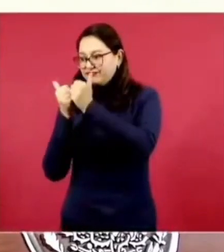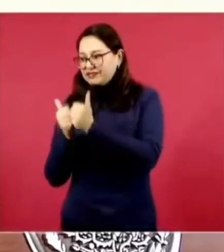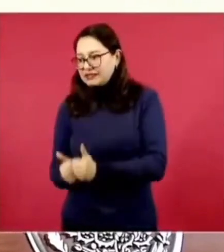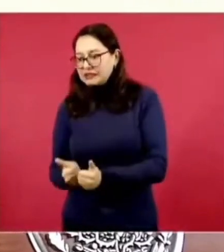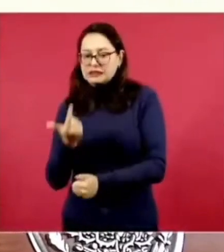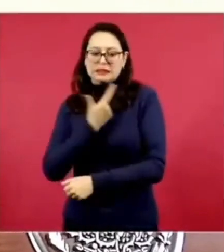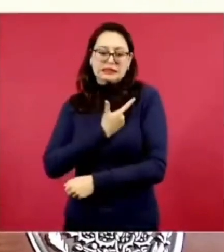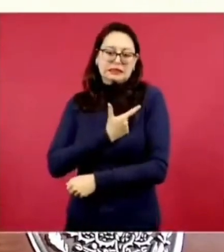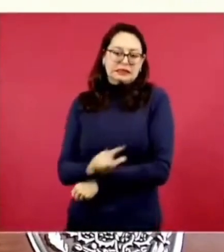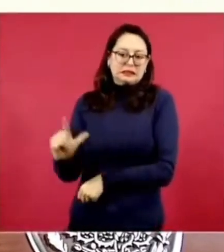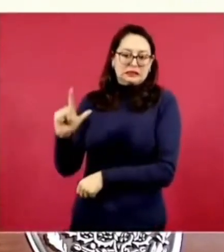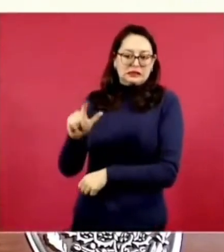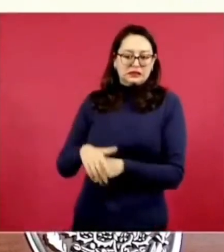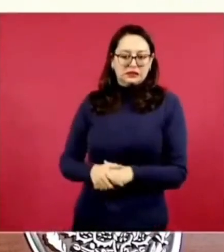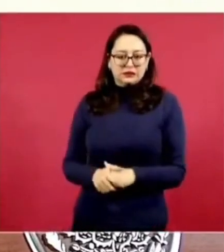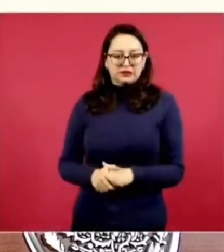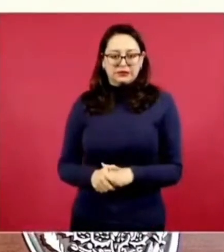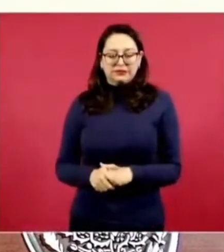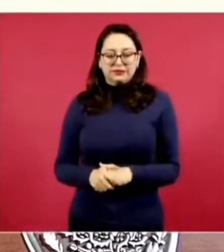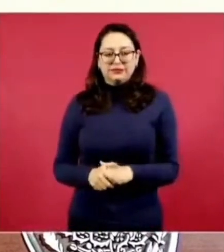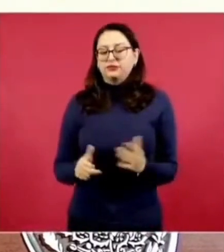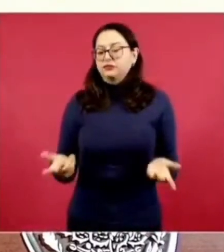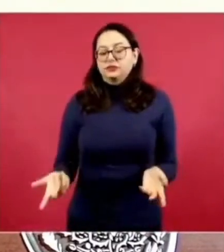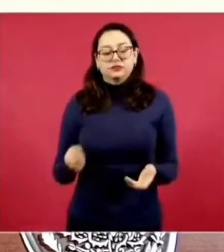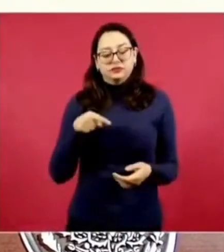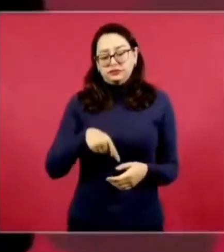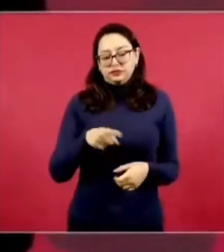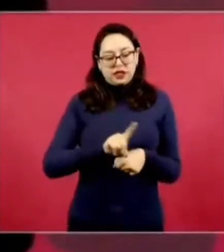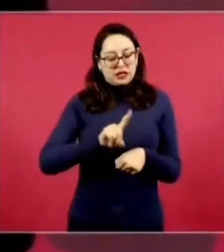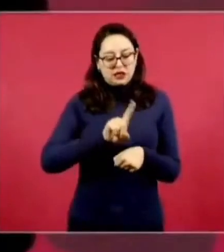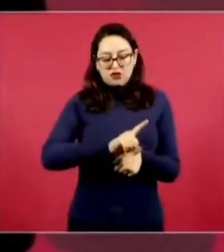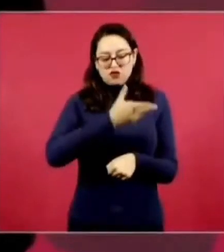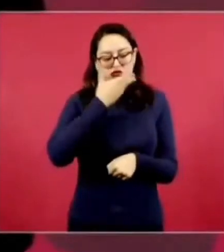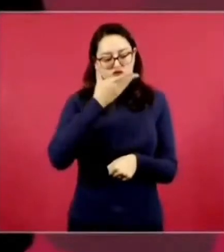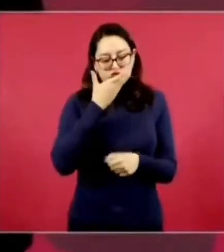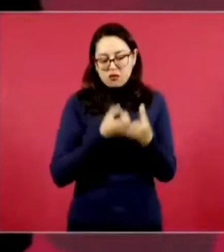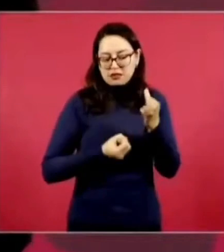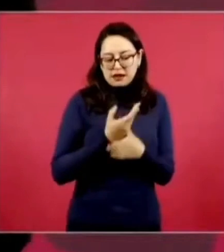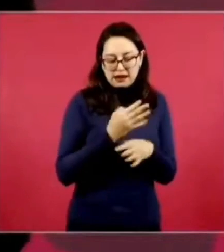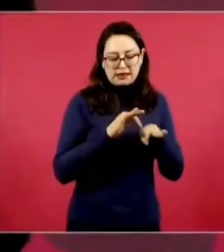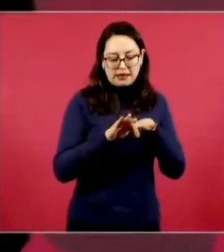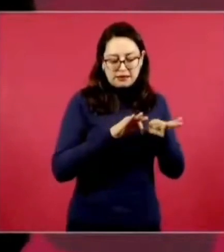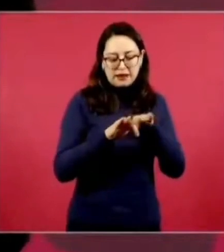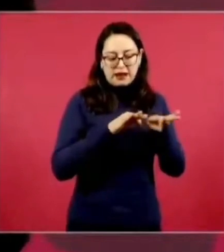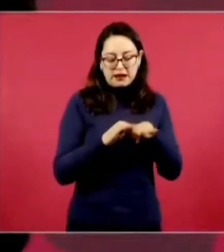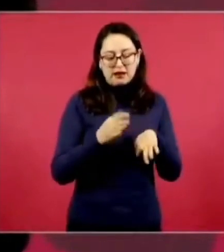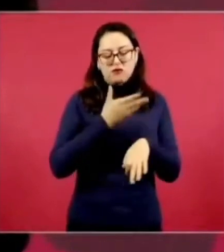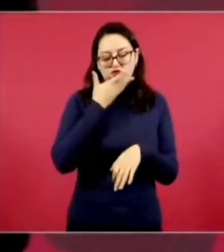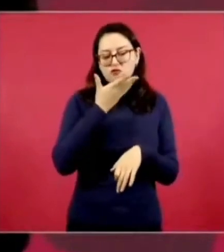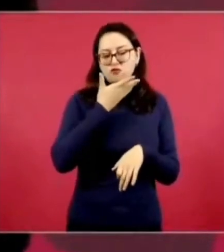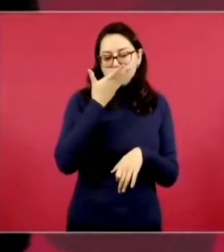como tienen una costumbre del trabajo una rutina